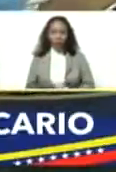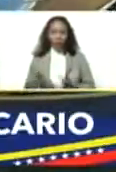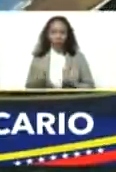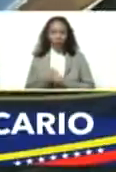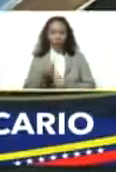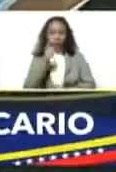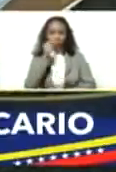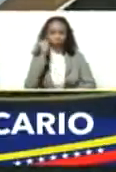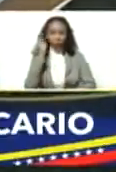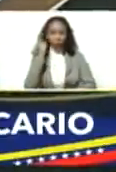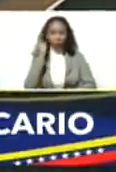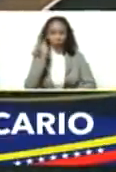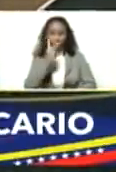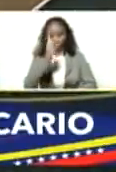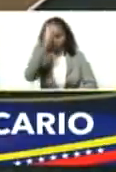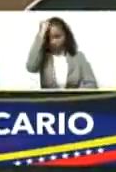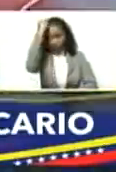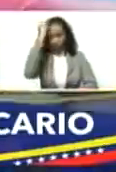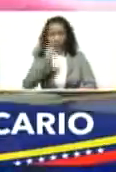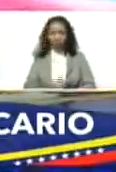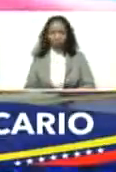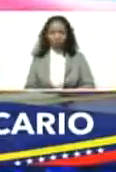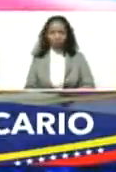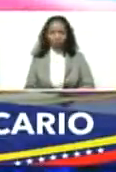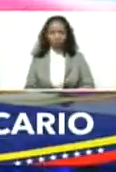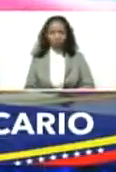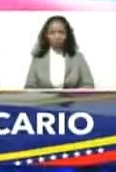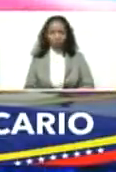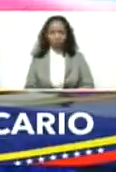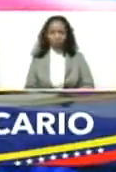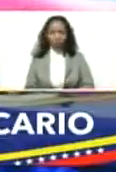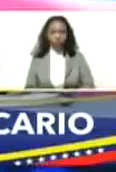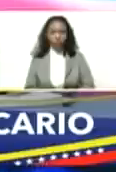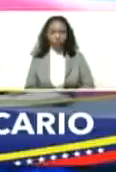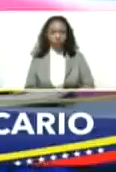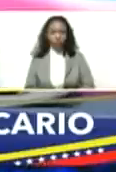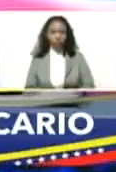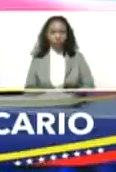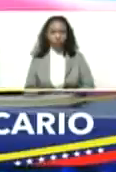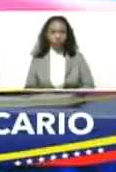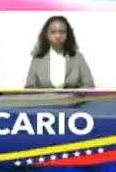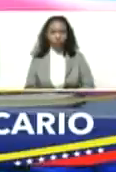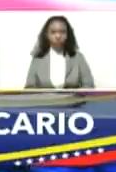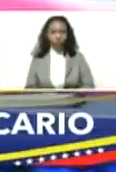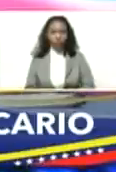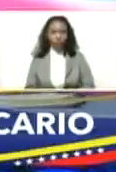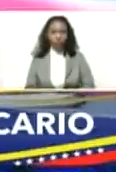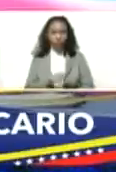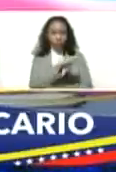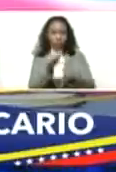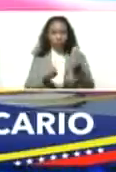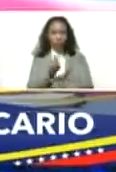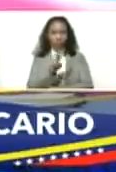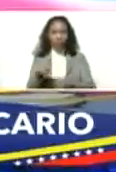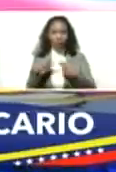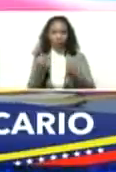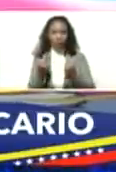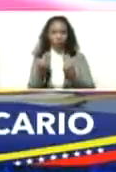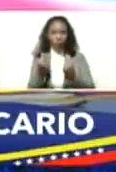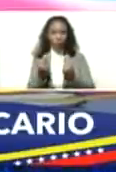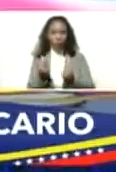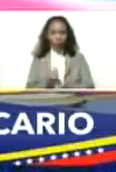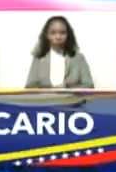Tarek Al-Aizami, vicepresidente de economía